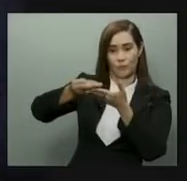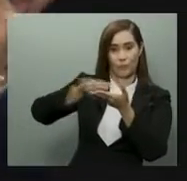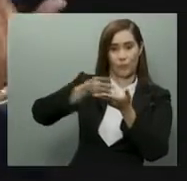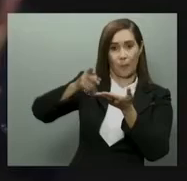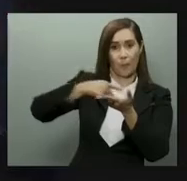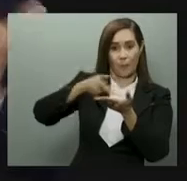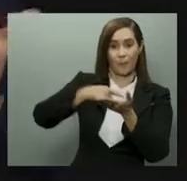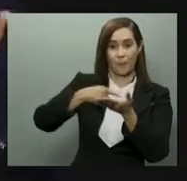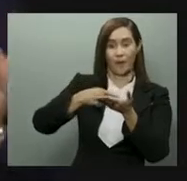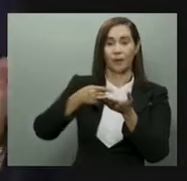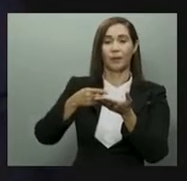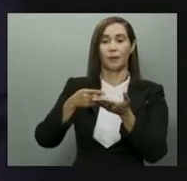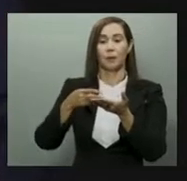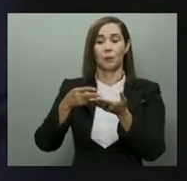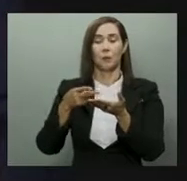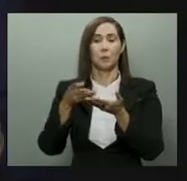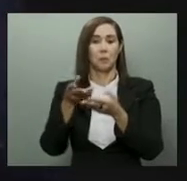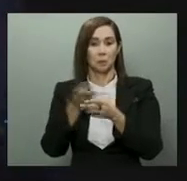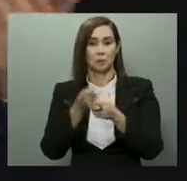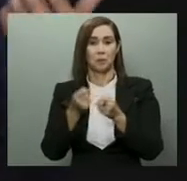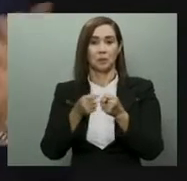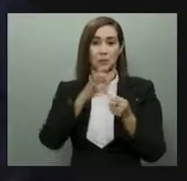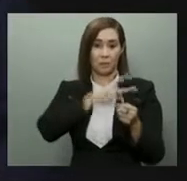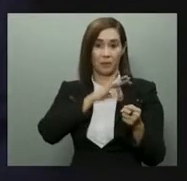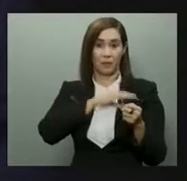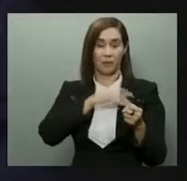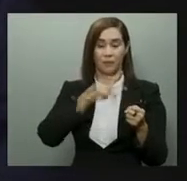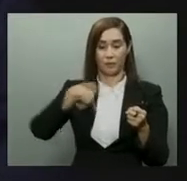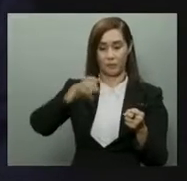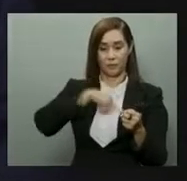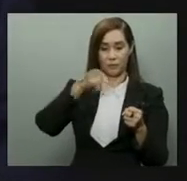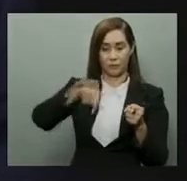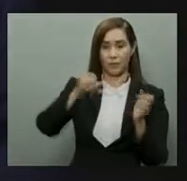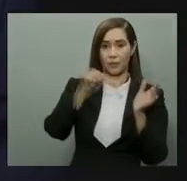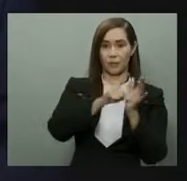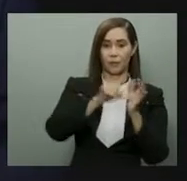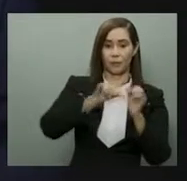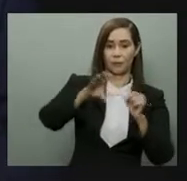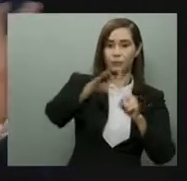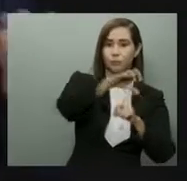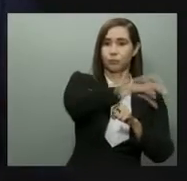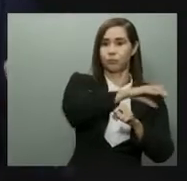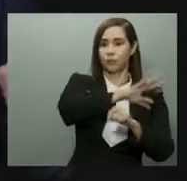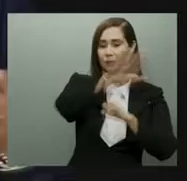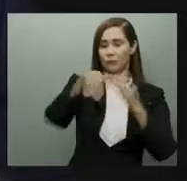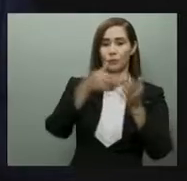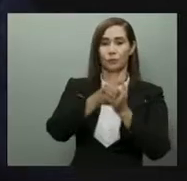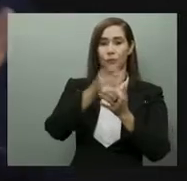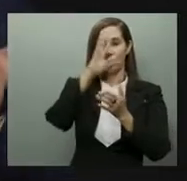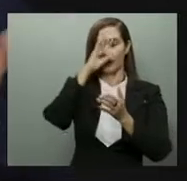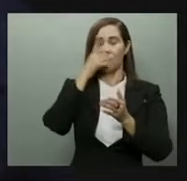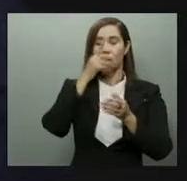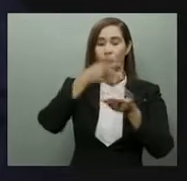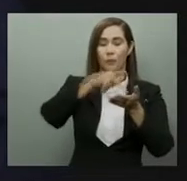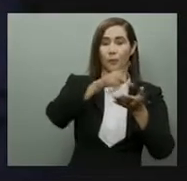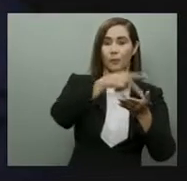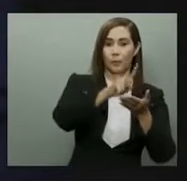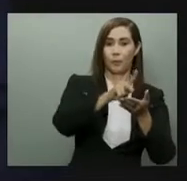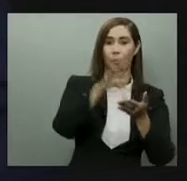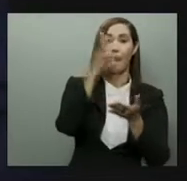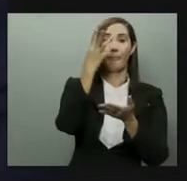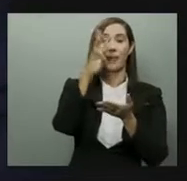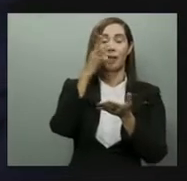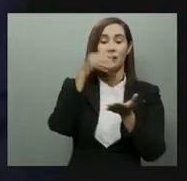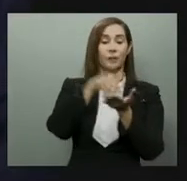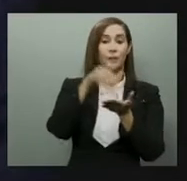que es justo para ellos, que ganan dinero, y a la vez lo estamos repartiendo en toda la población, ya vamos por 16